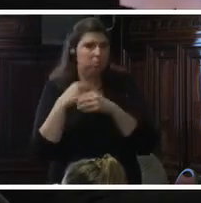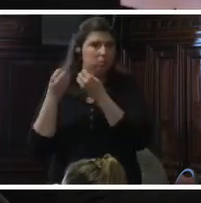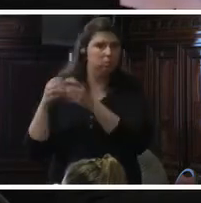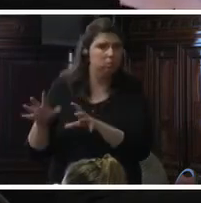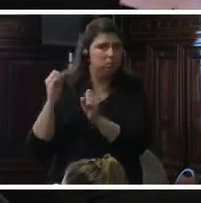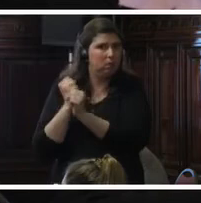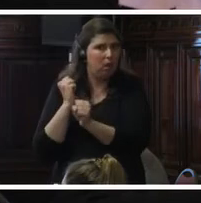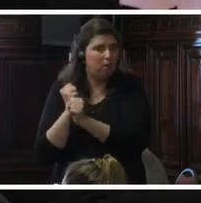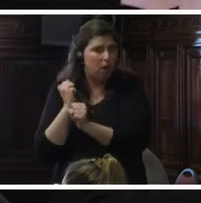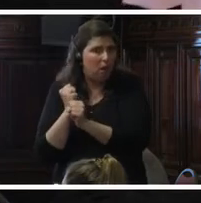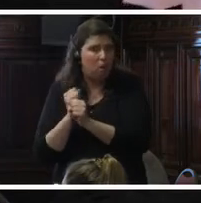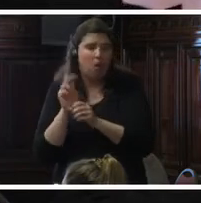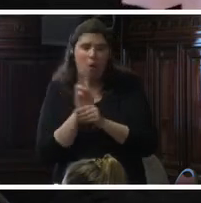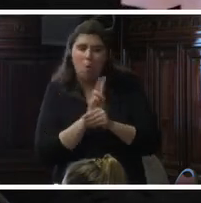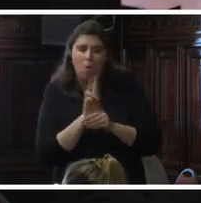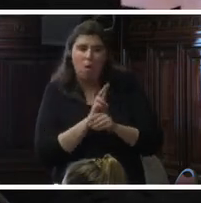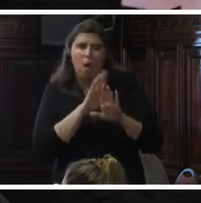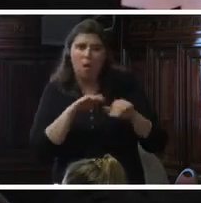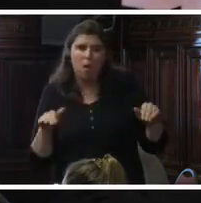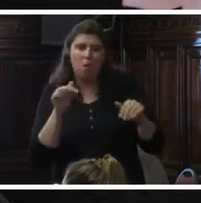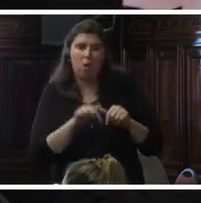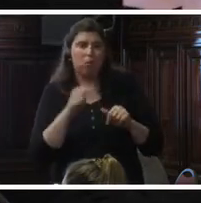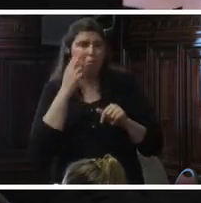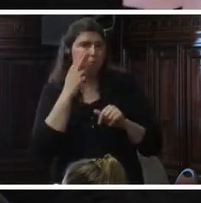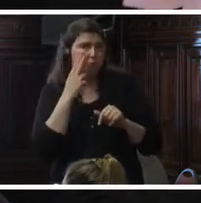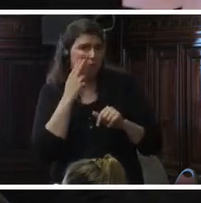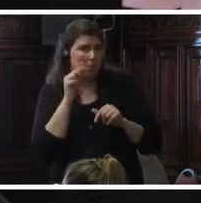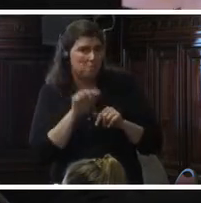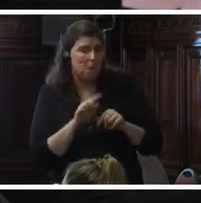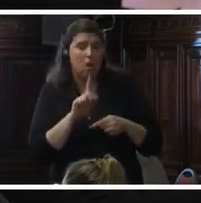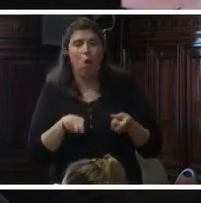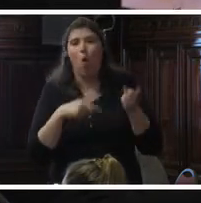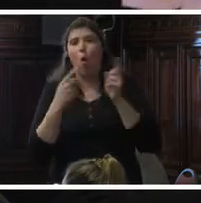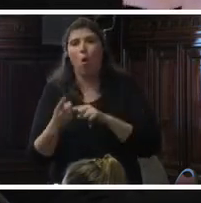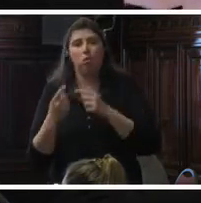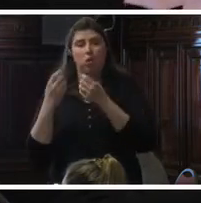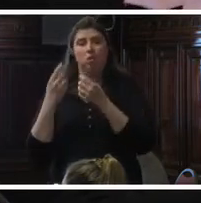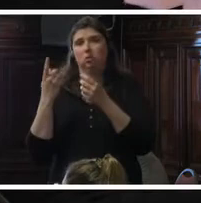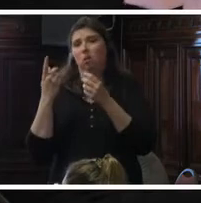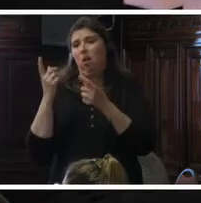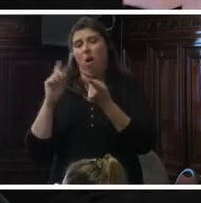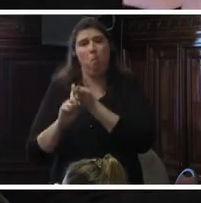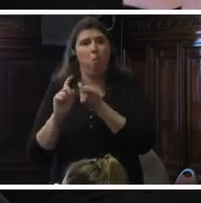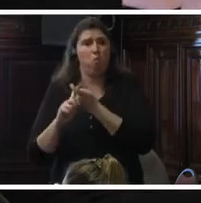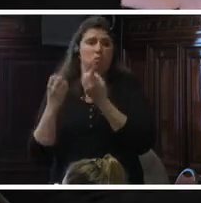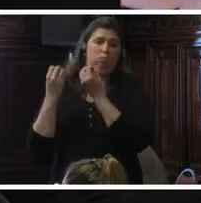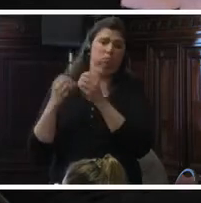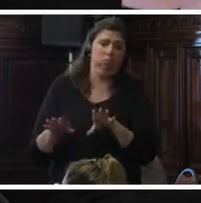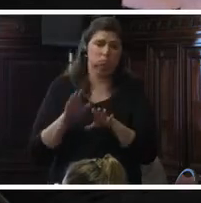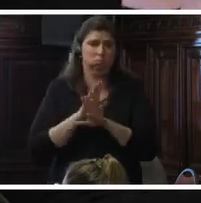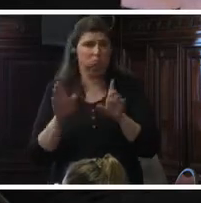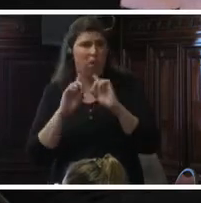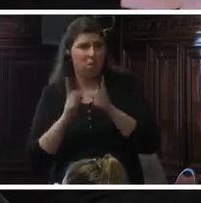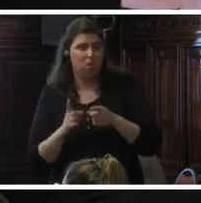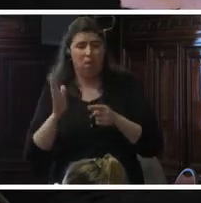dejar su trabajo para cuidar a los niños con este síndrome y otras fueron abandonadas por sus compañeros y cuidan solas a sus